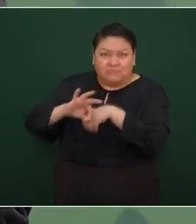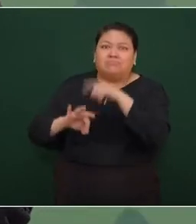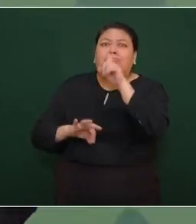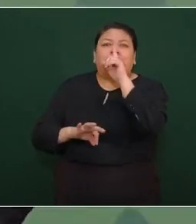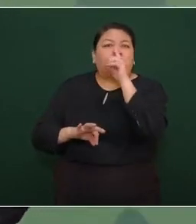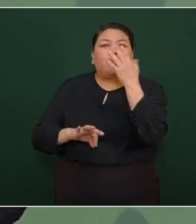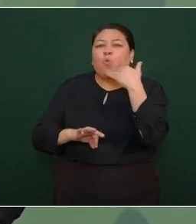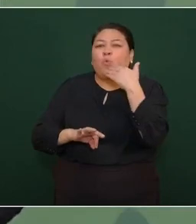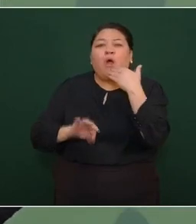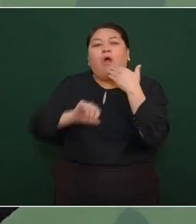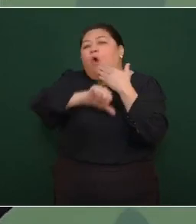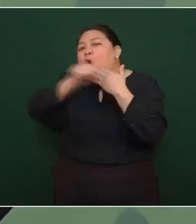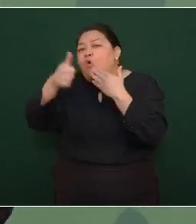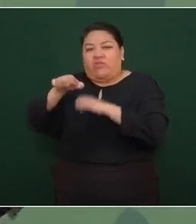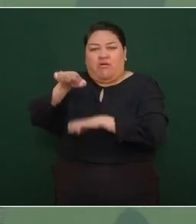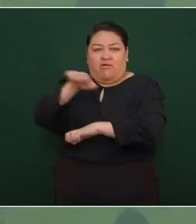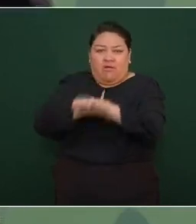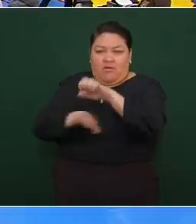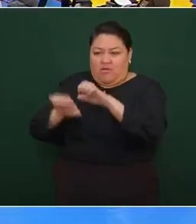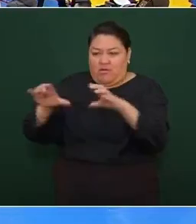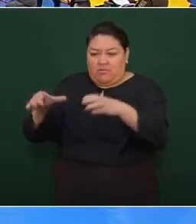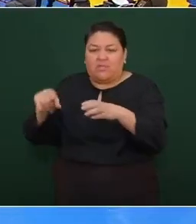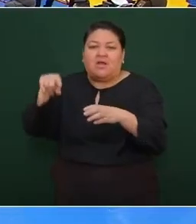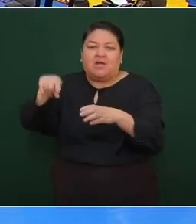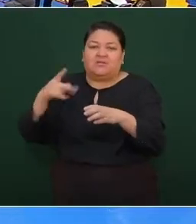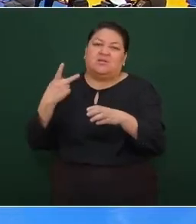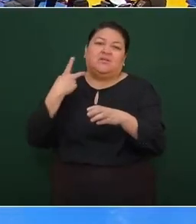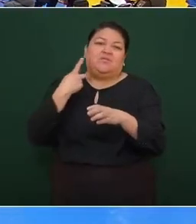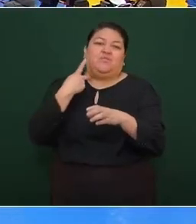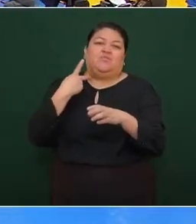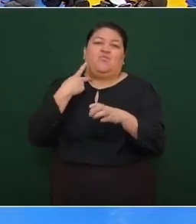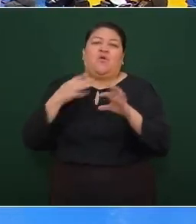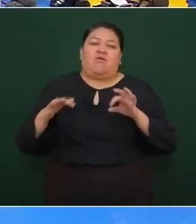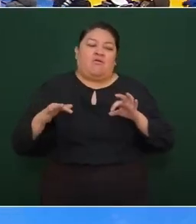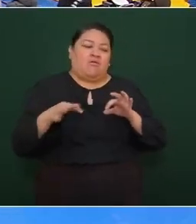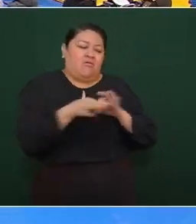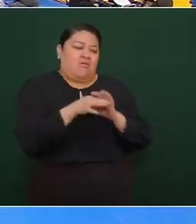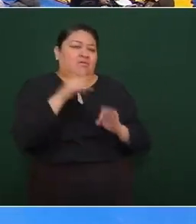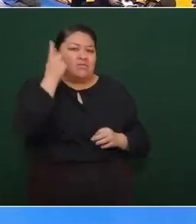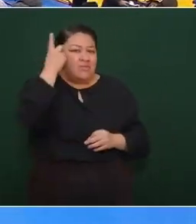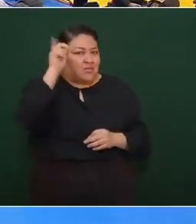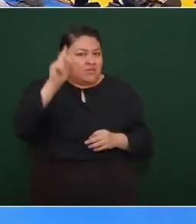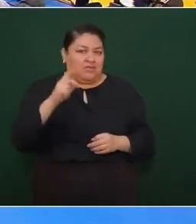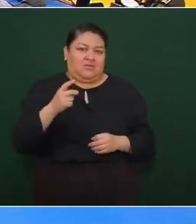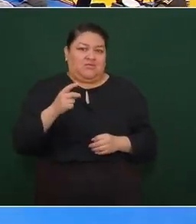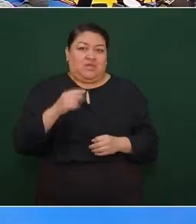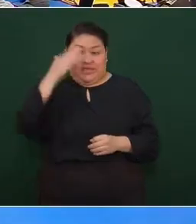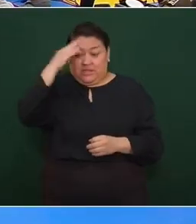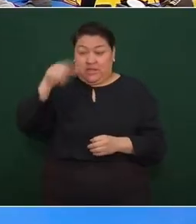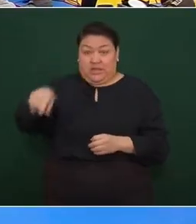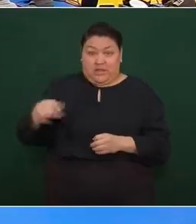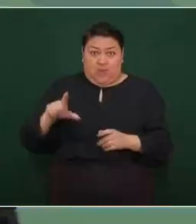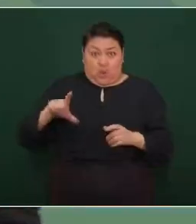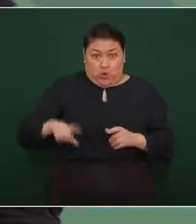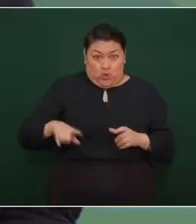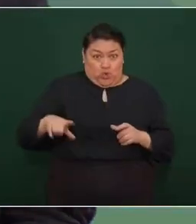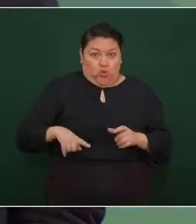a los políticos corruptos, le vendían al gobierno